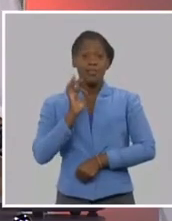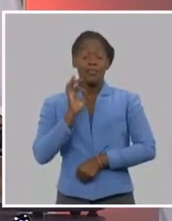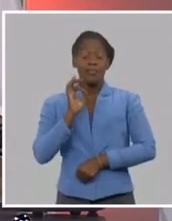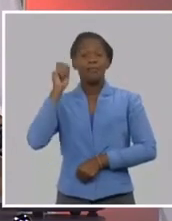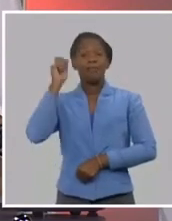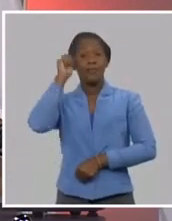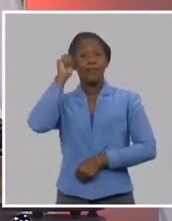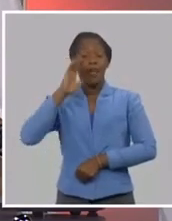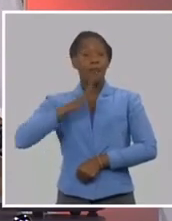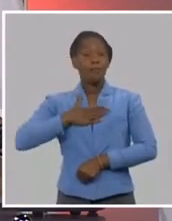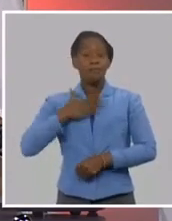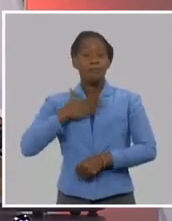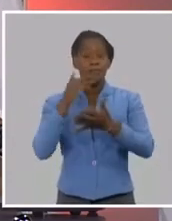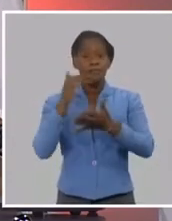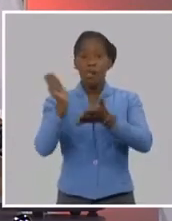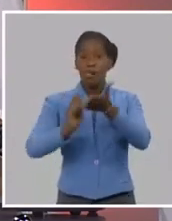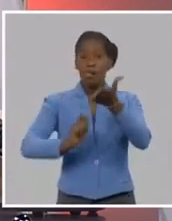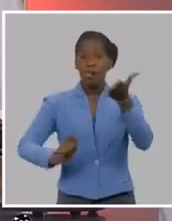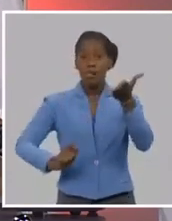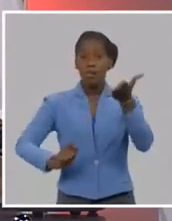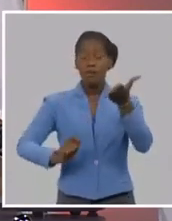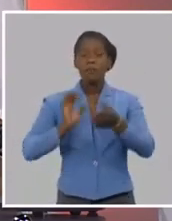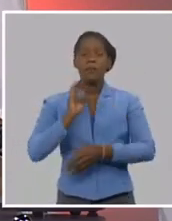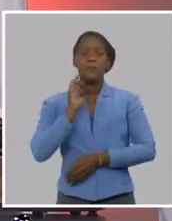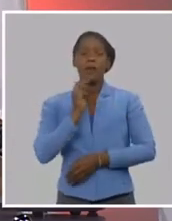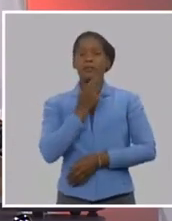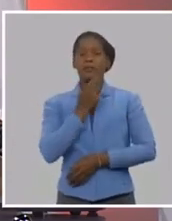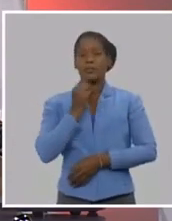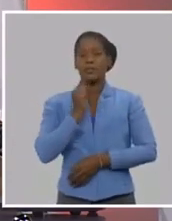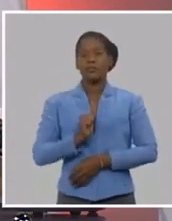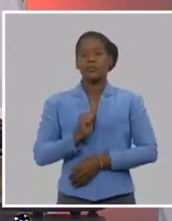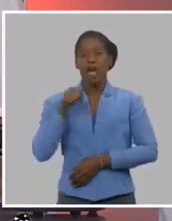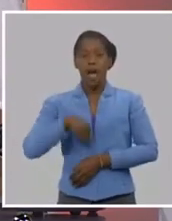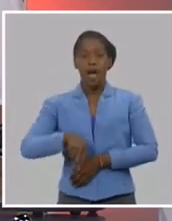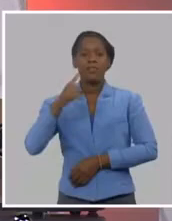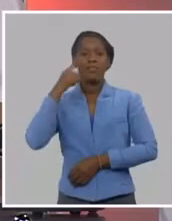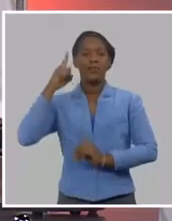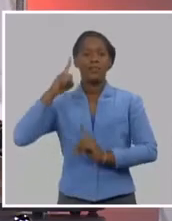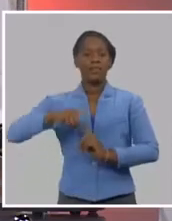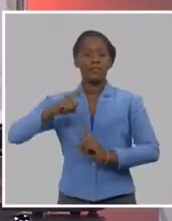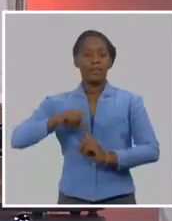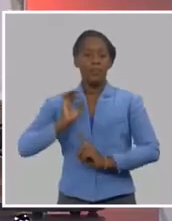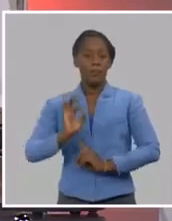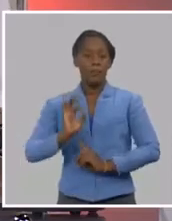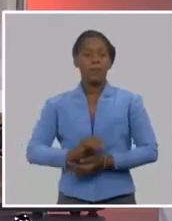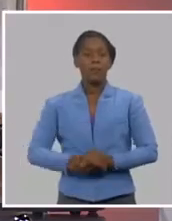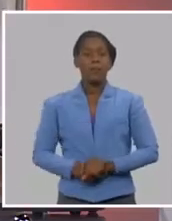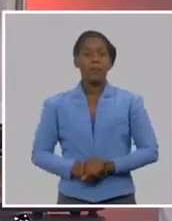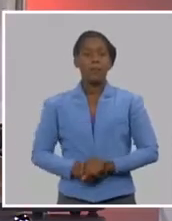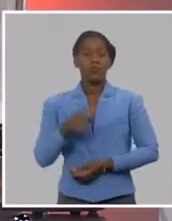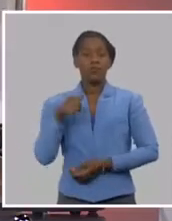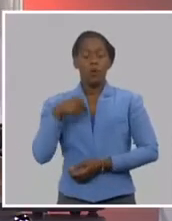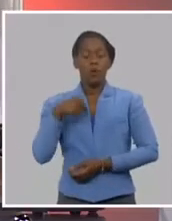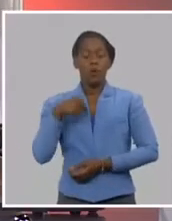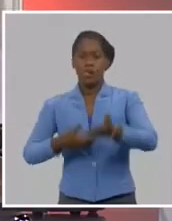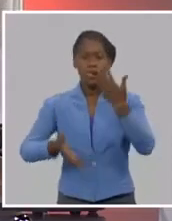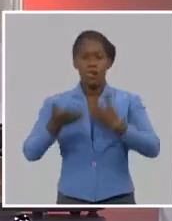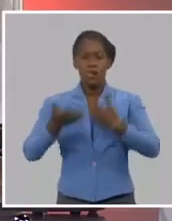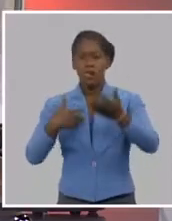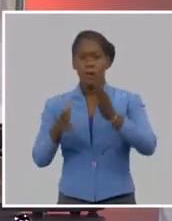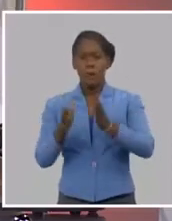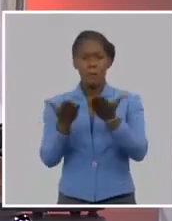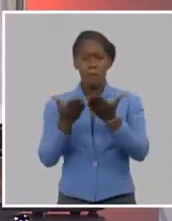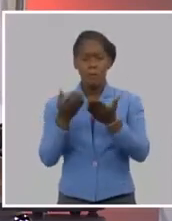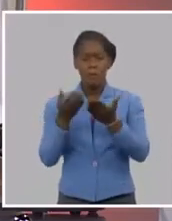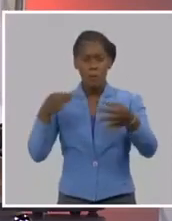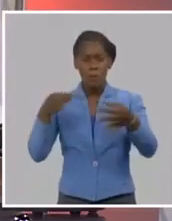piensa, evidentemente, que es un gobierno, tiránico, sino que, lo que está, haciéndole comprender, que los intereses, de su propio país, no los de él,